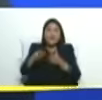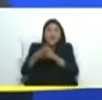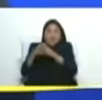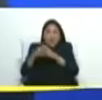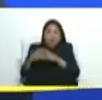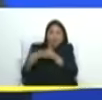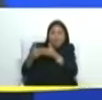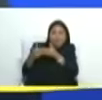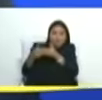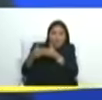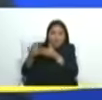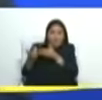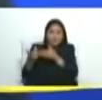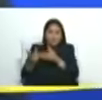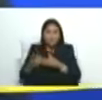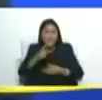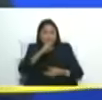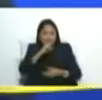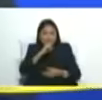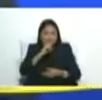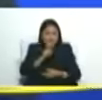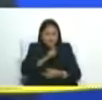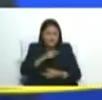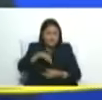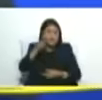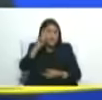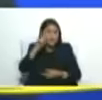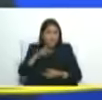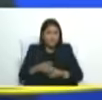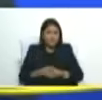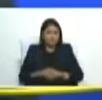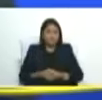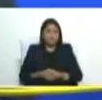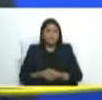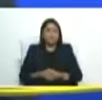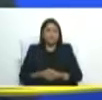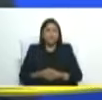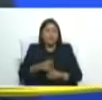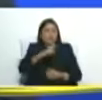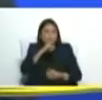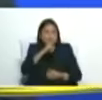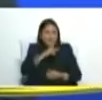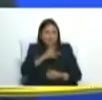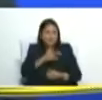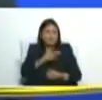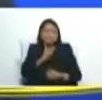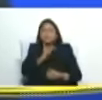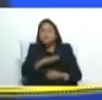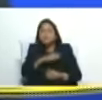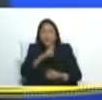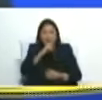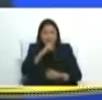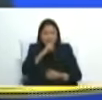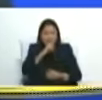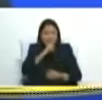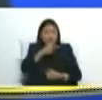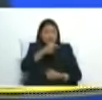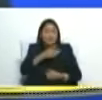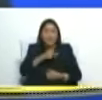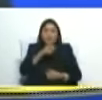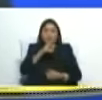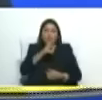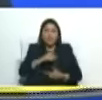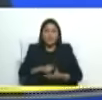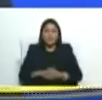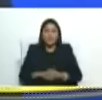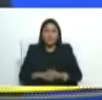porque ellos nos envidian tú sabes la cosa más cochina que hay la envidia ¿verdad González